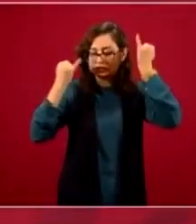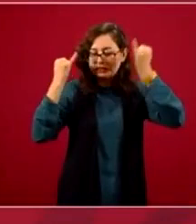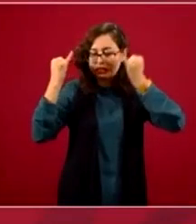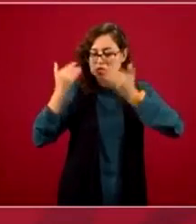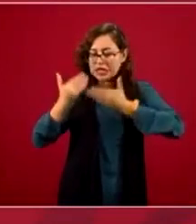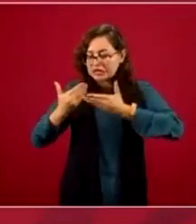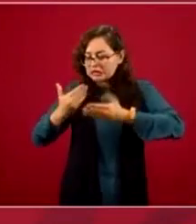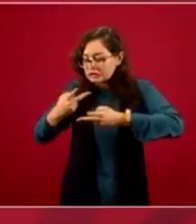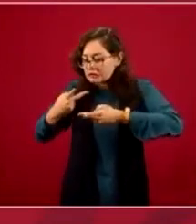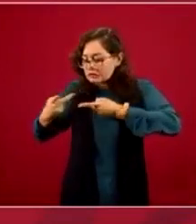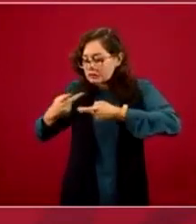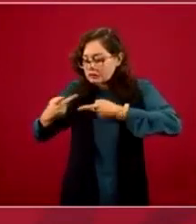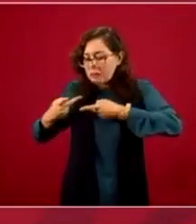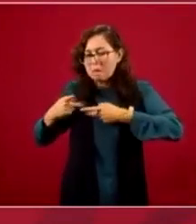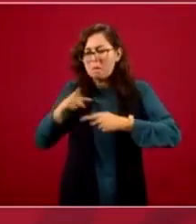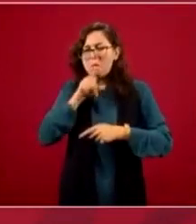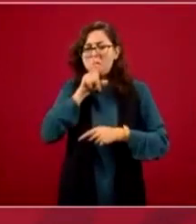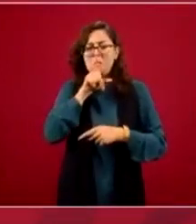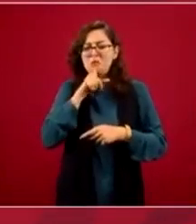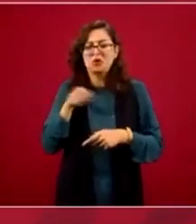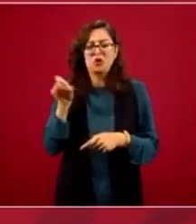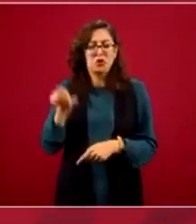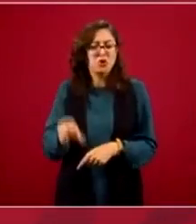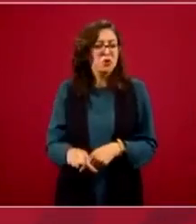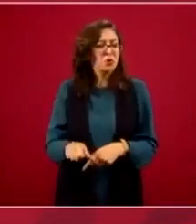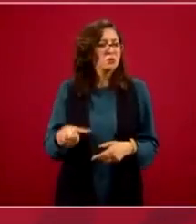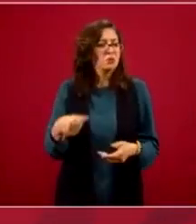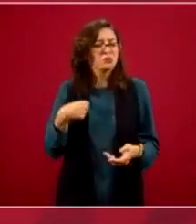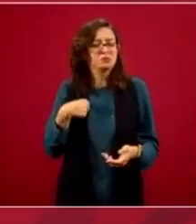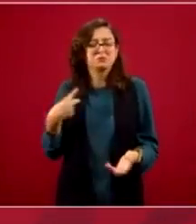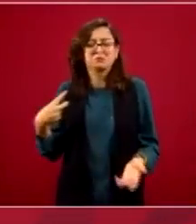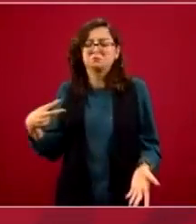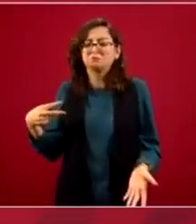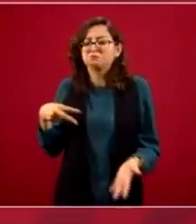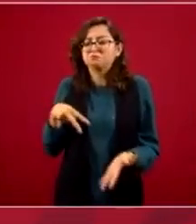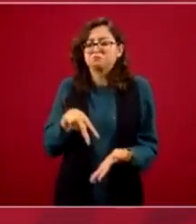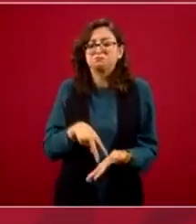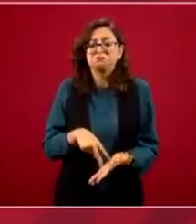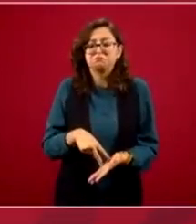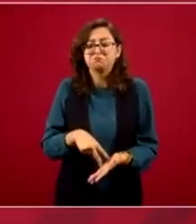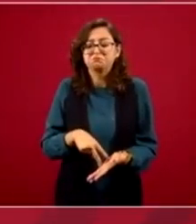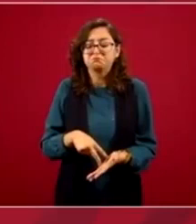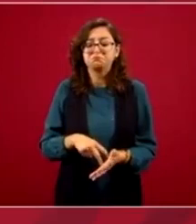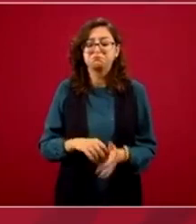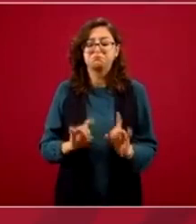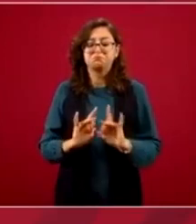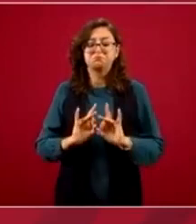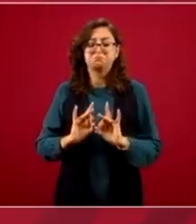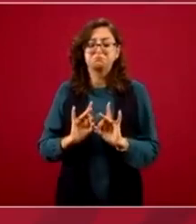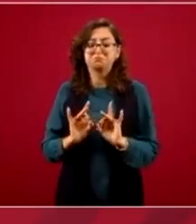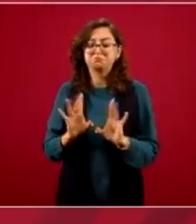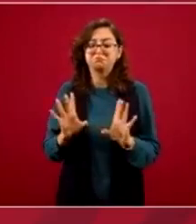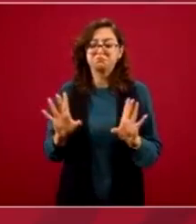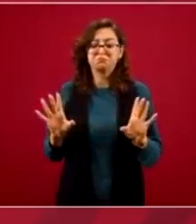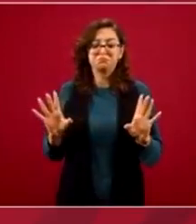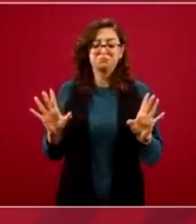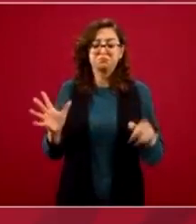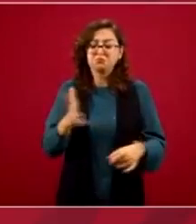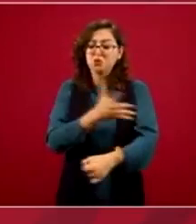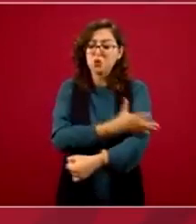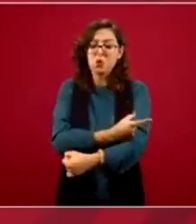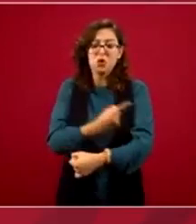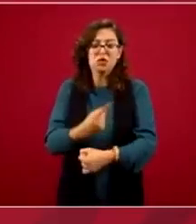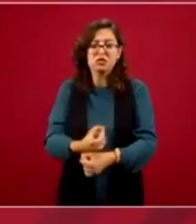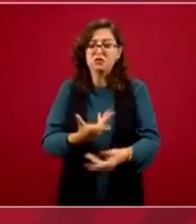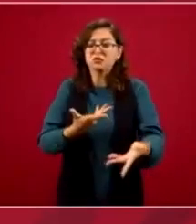yo vengo aquí a hablarles de manera sincera,